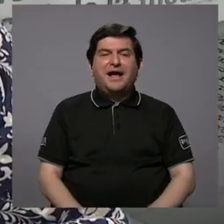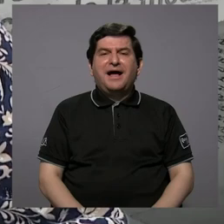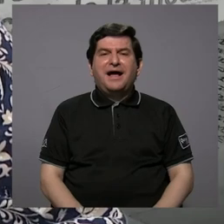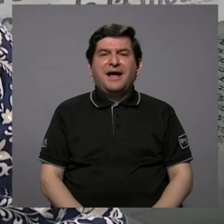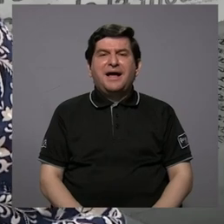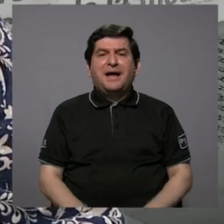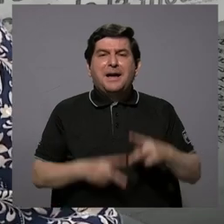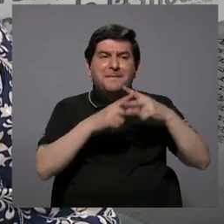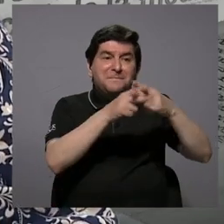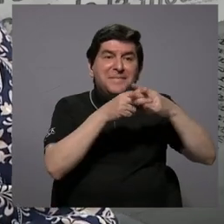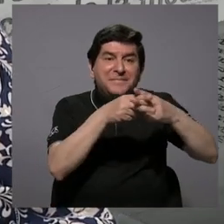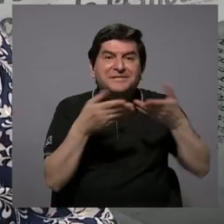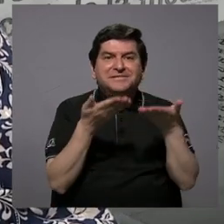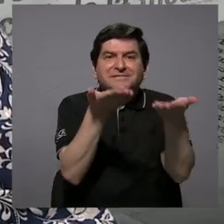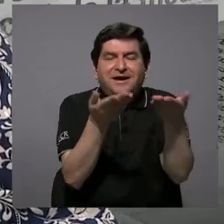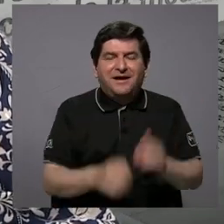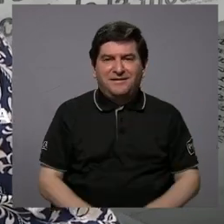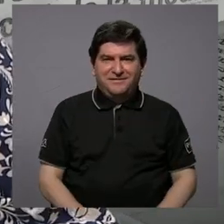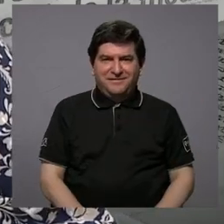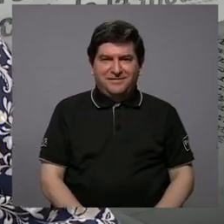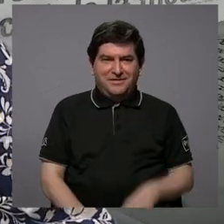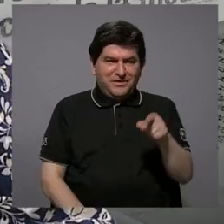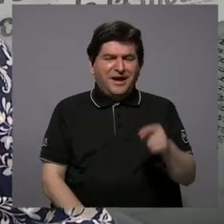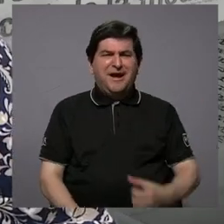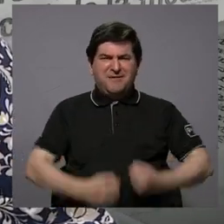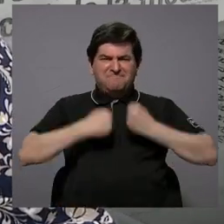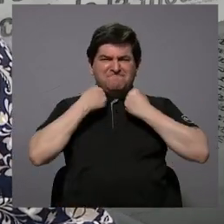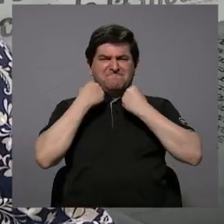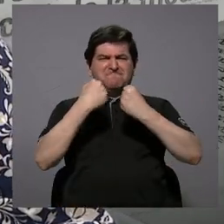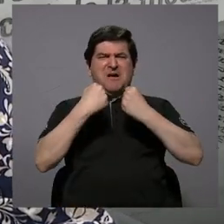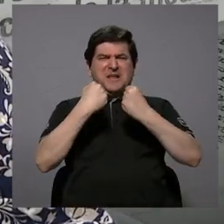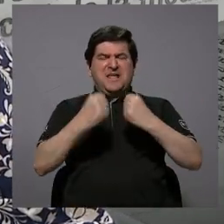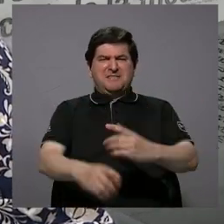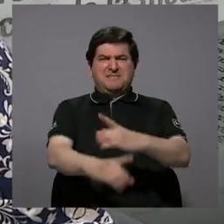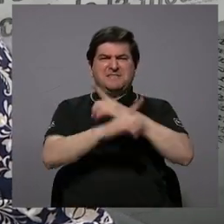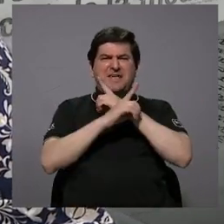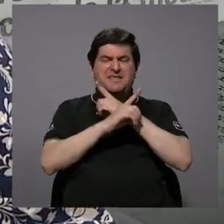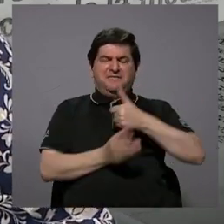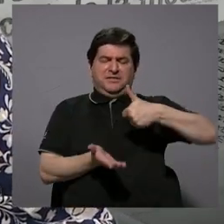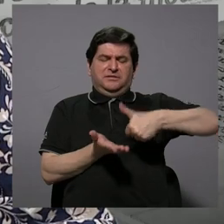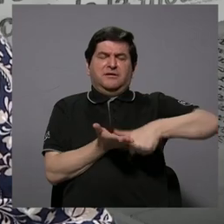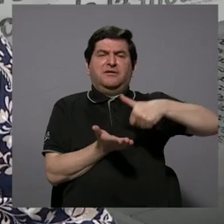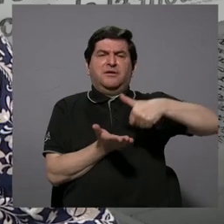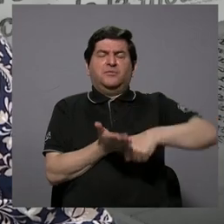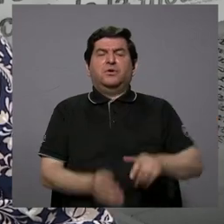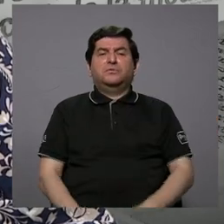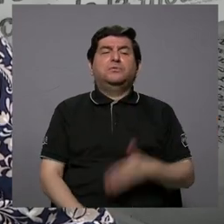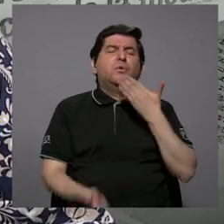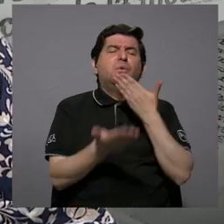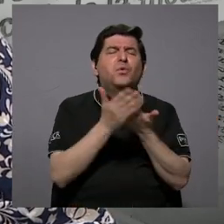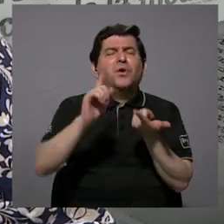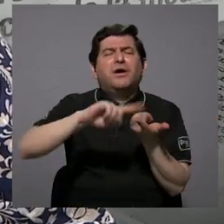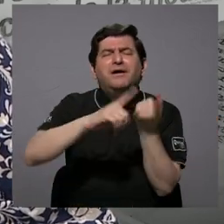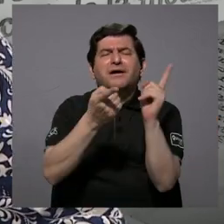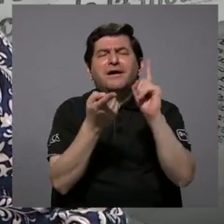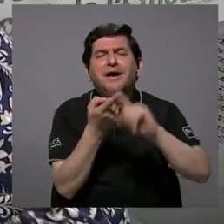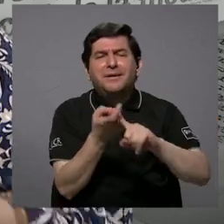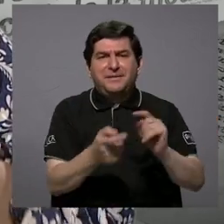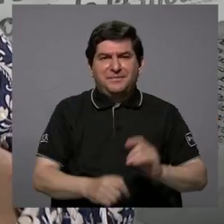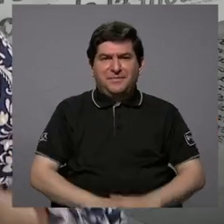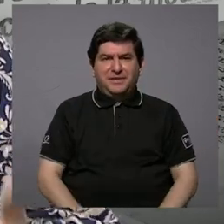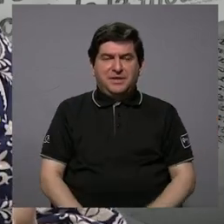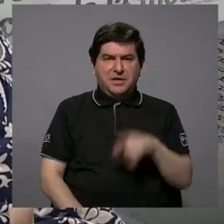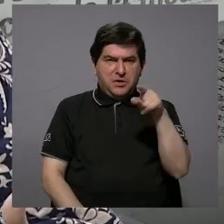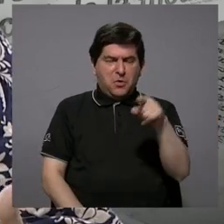Entonces, ese valor sacó. Lo valiente que fue por defender el sufragio, lo buen amigo que fue porque se